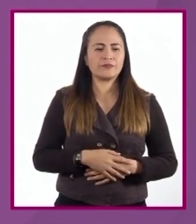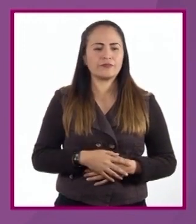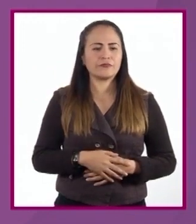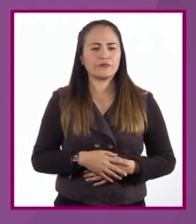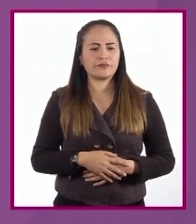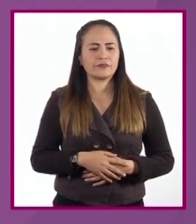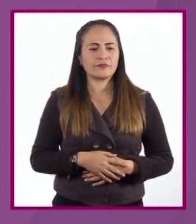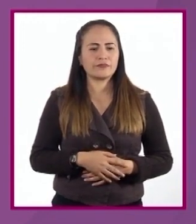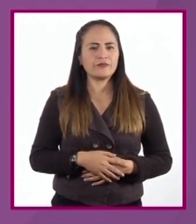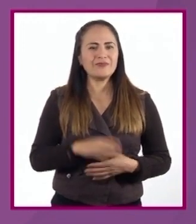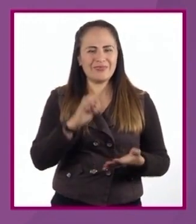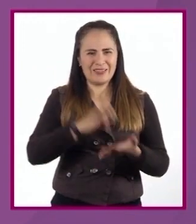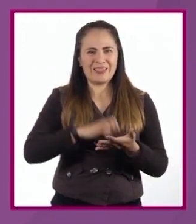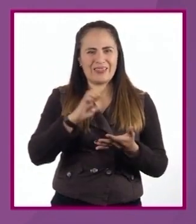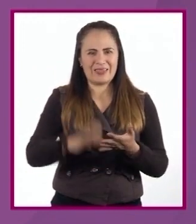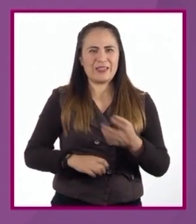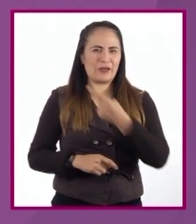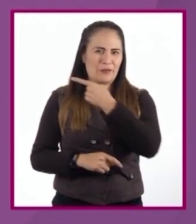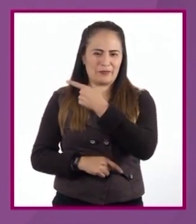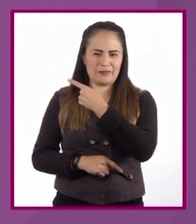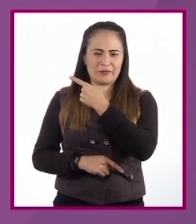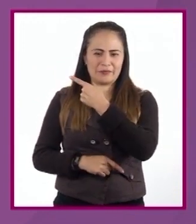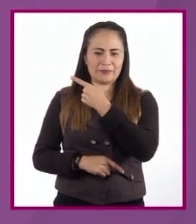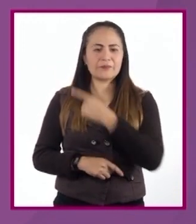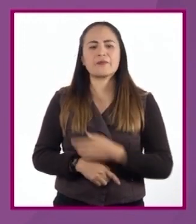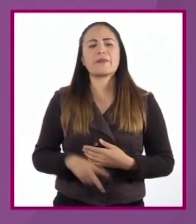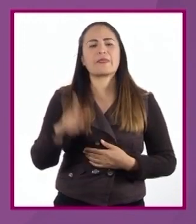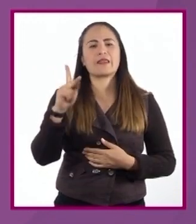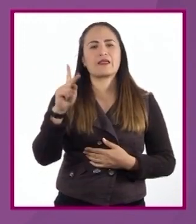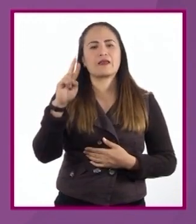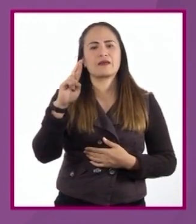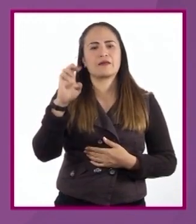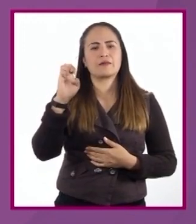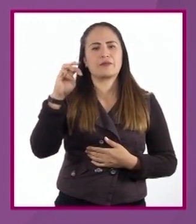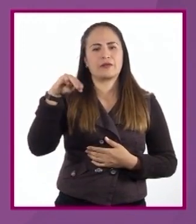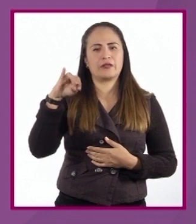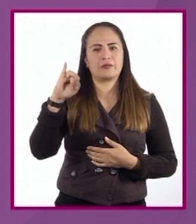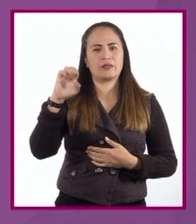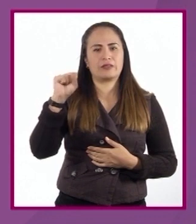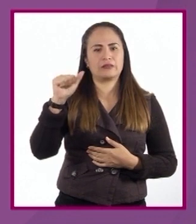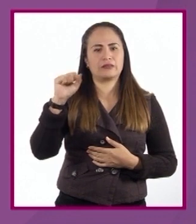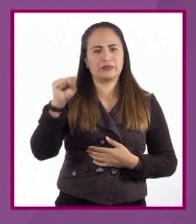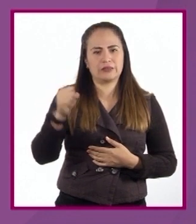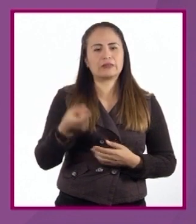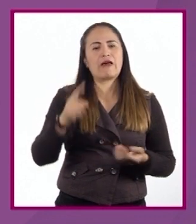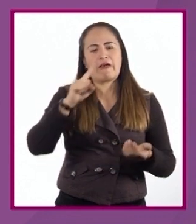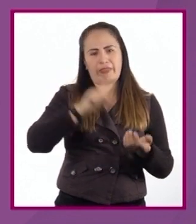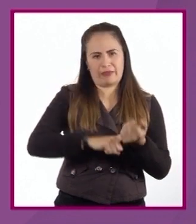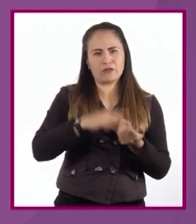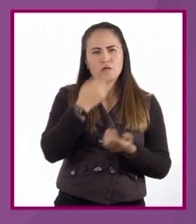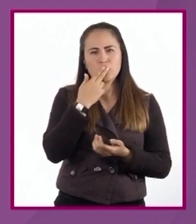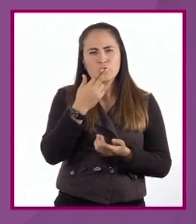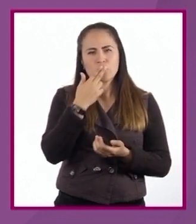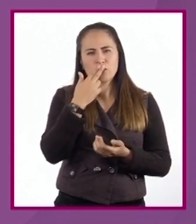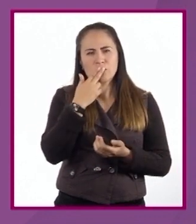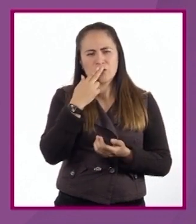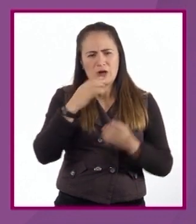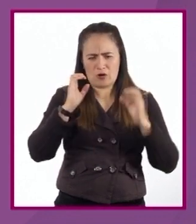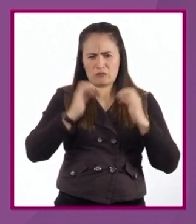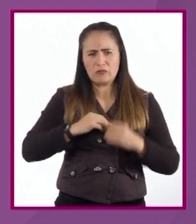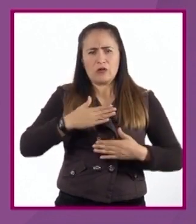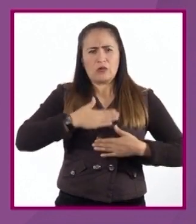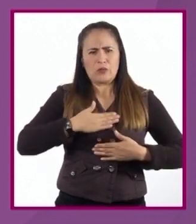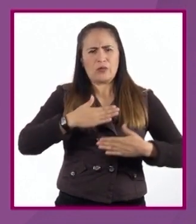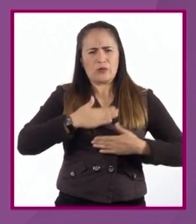En este ejemplo, tenemos como premisas las frases Los cigarrillos contienen toxinas dañinas para el sistema